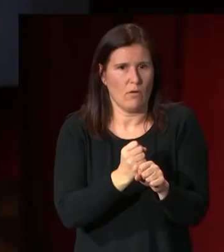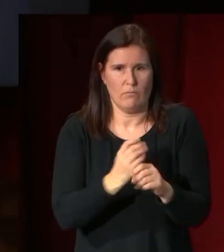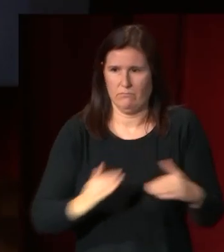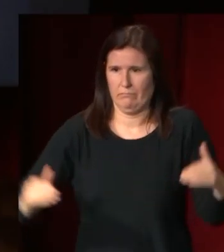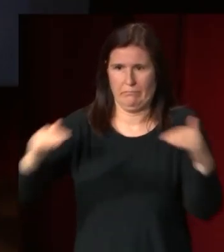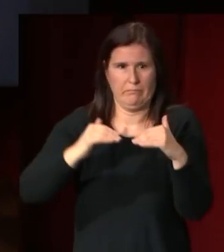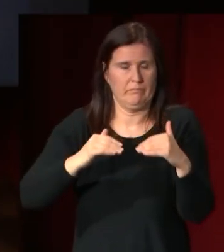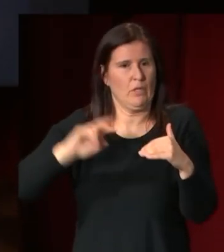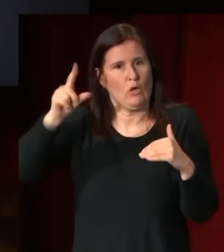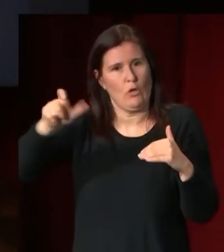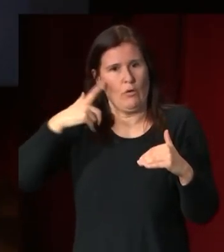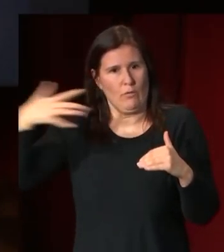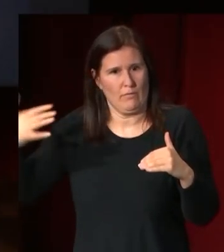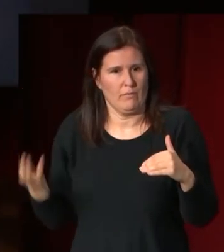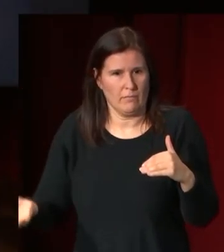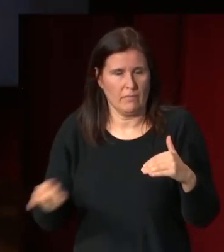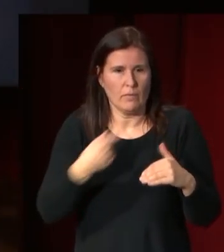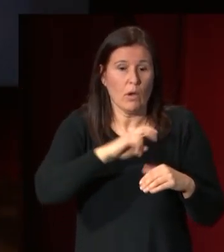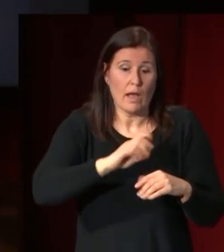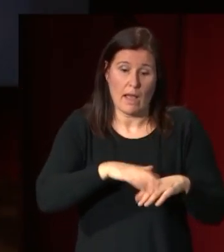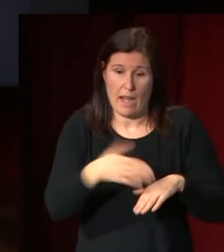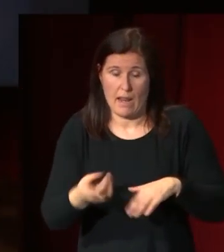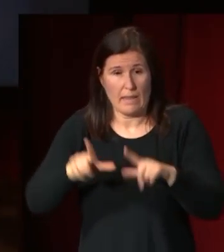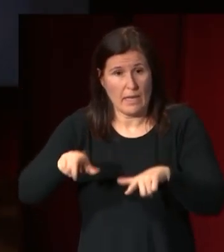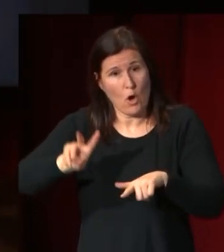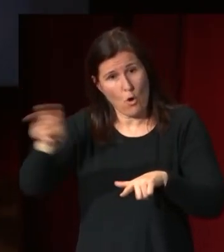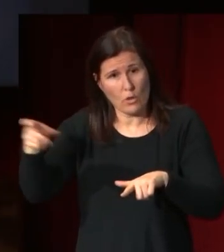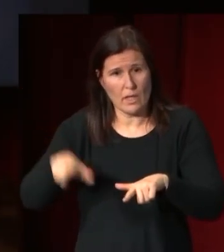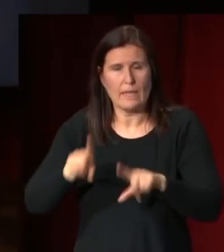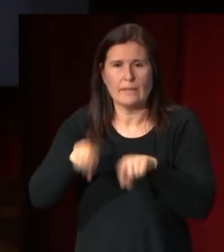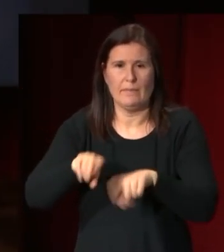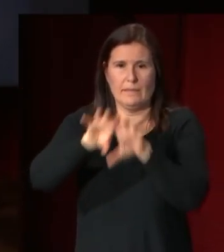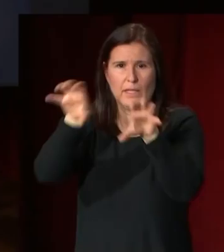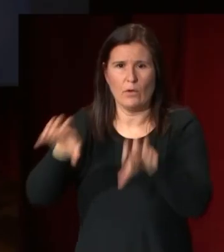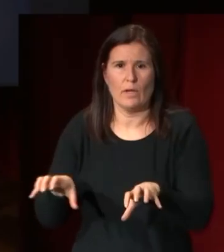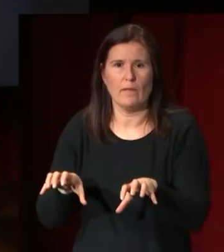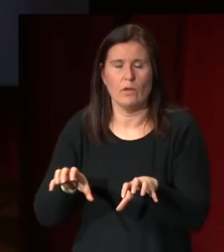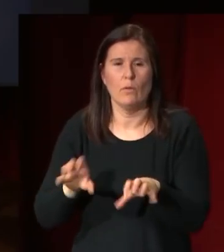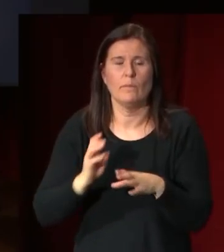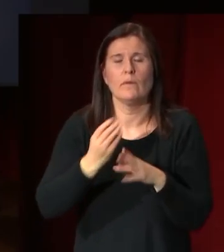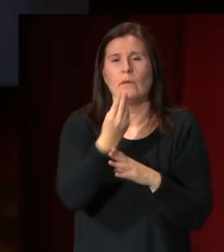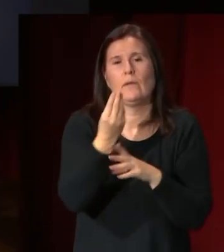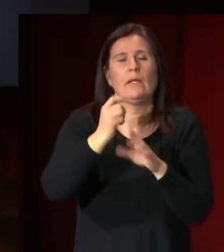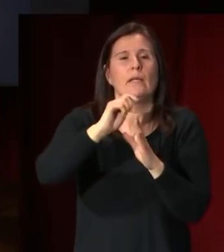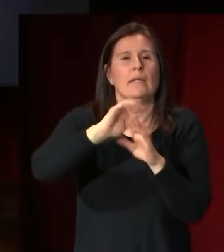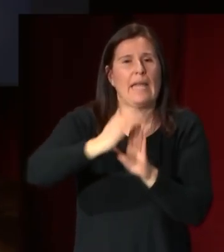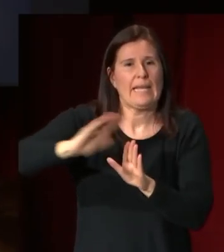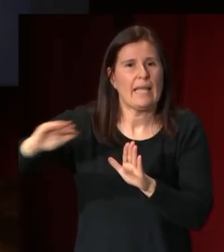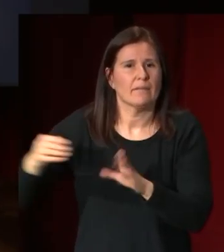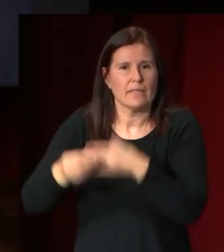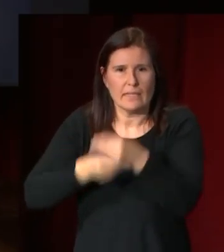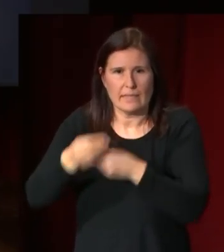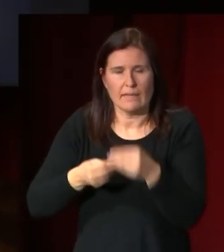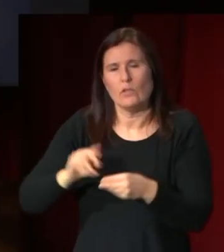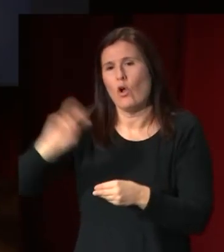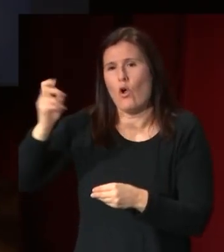otra de las salas están están decoradas con otra serie de relieves que está haciendo Berteltor